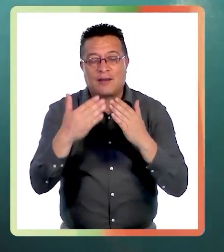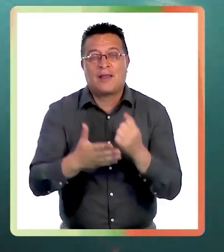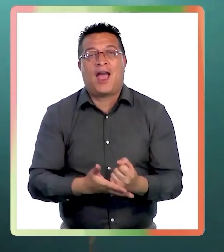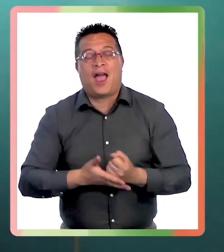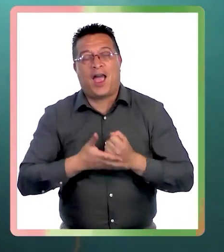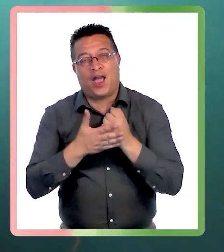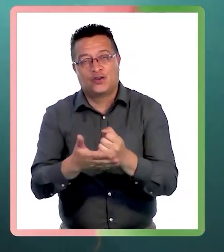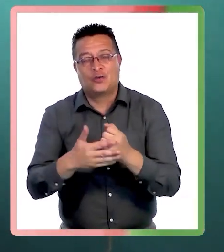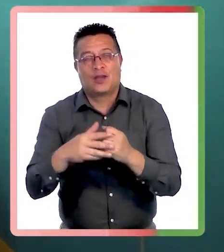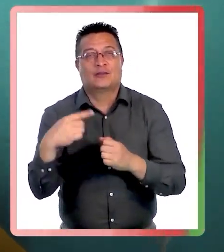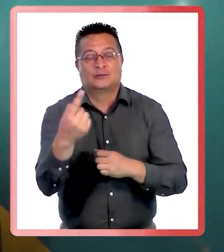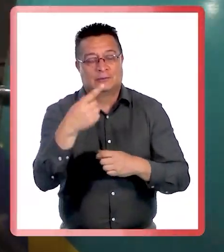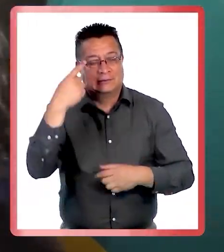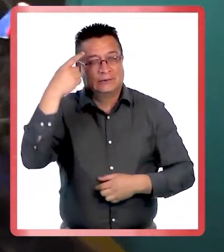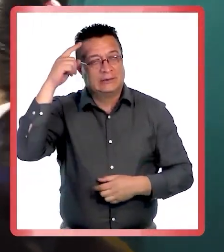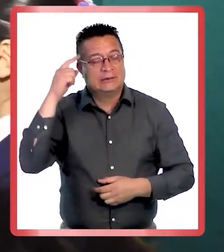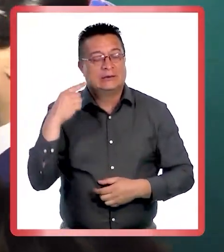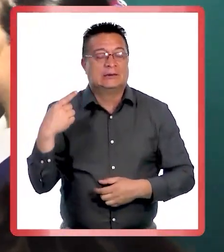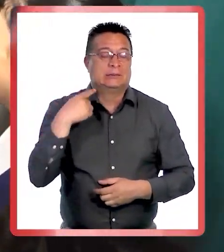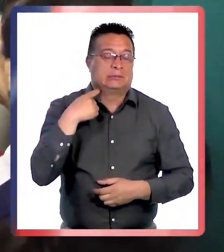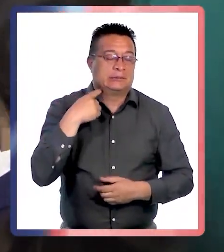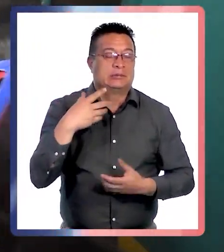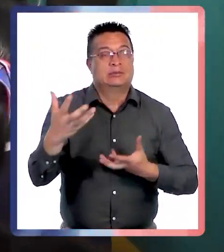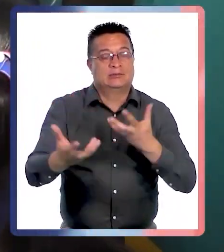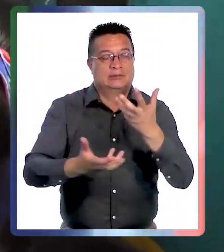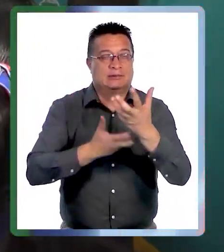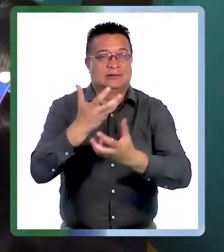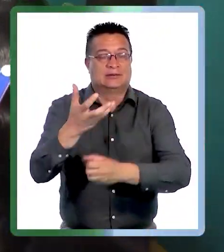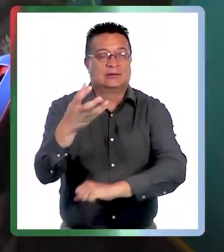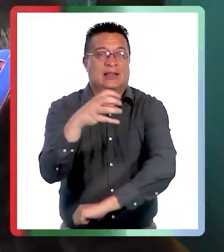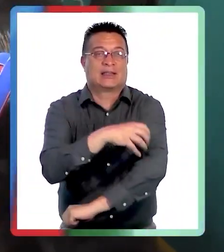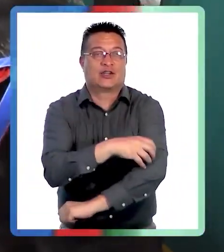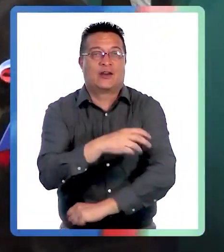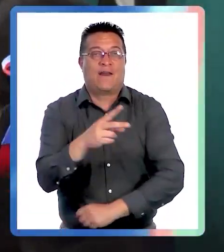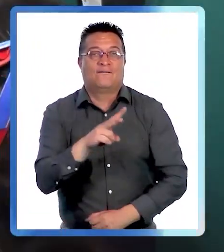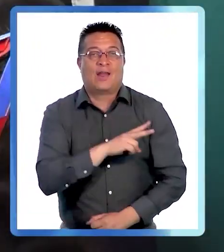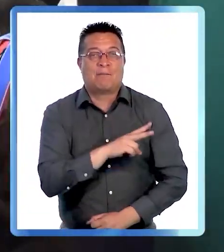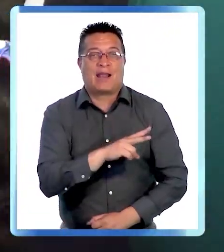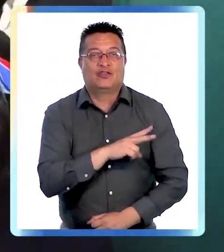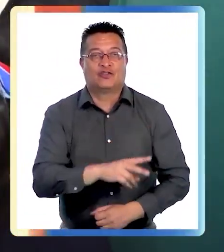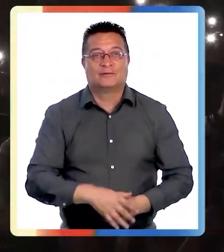ayuda de los damnificados por los incendios en la región de Valparaíso.